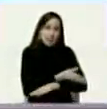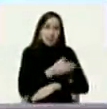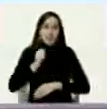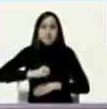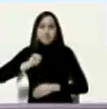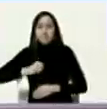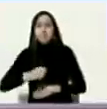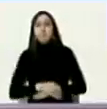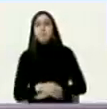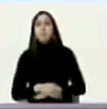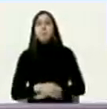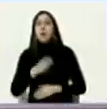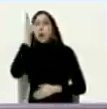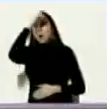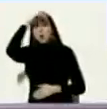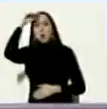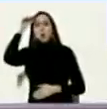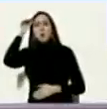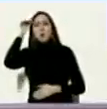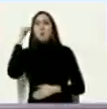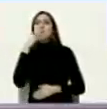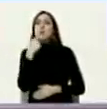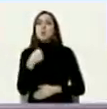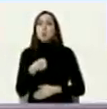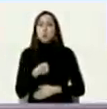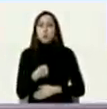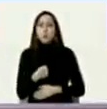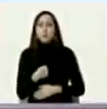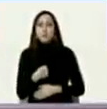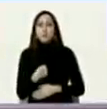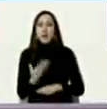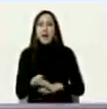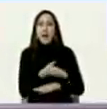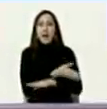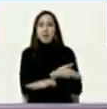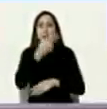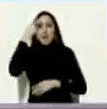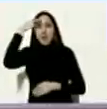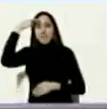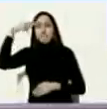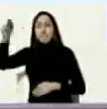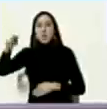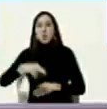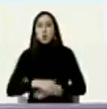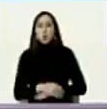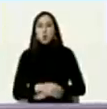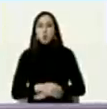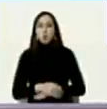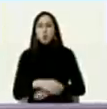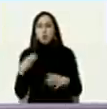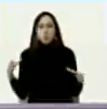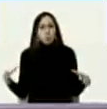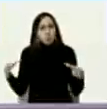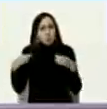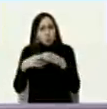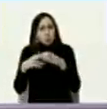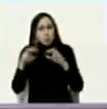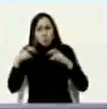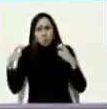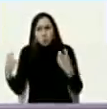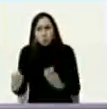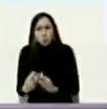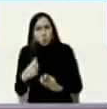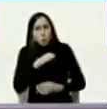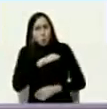lo que nos mandó a decir Donald Trump a mí en México en una reunión privada